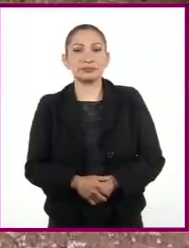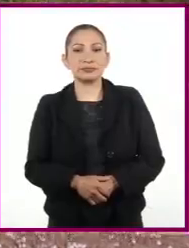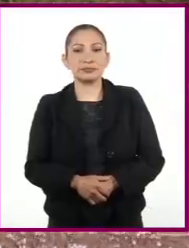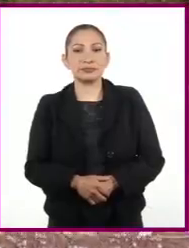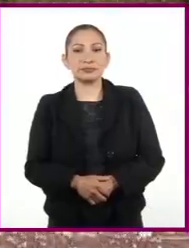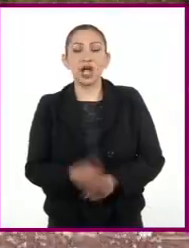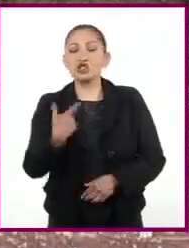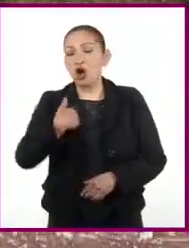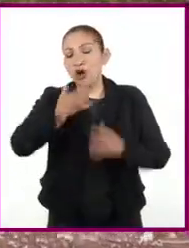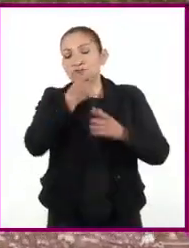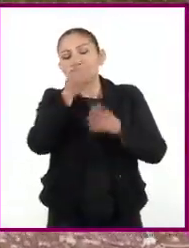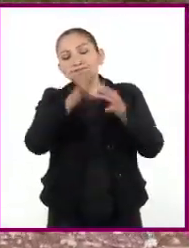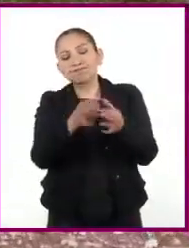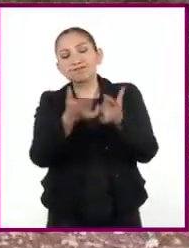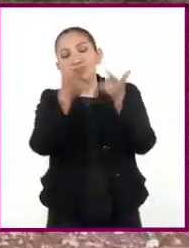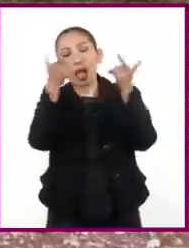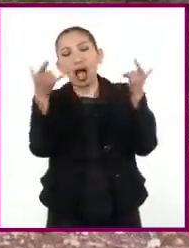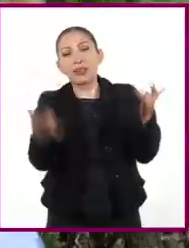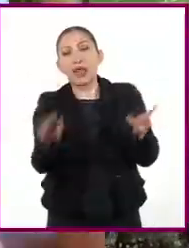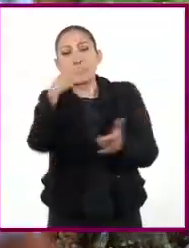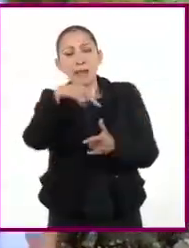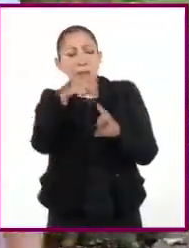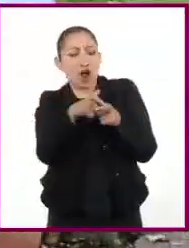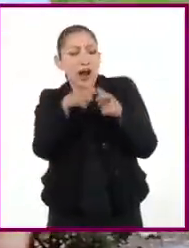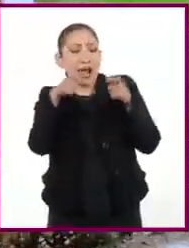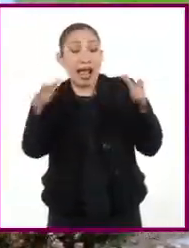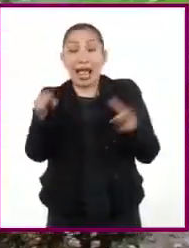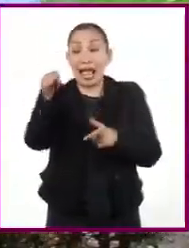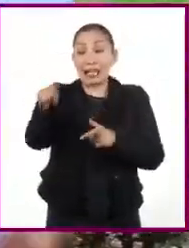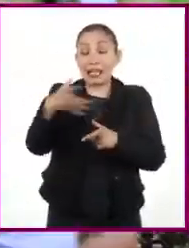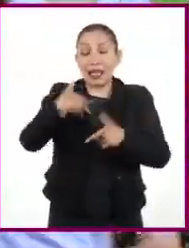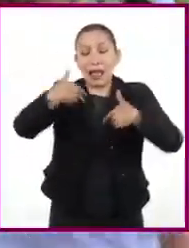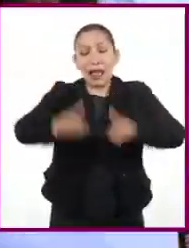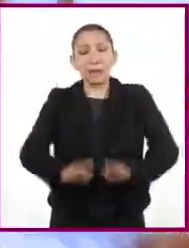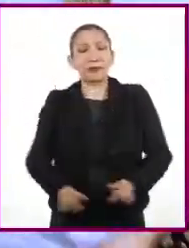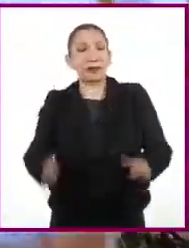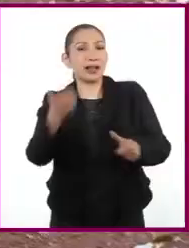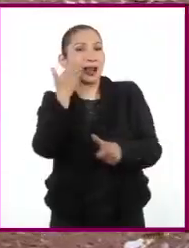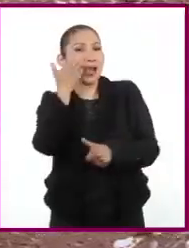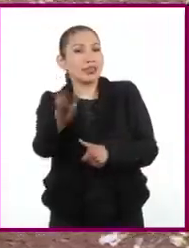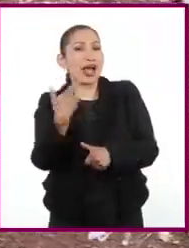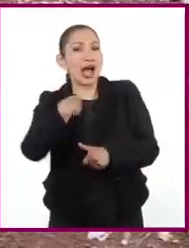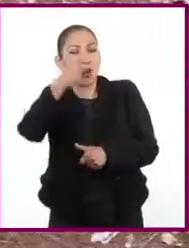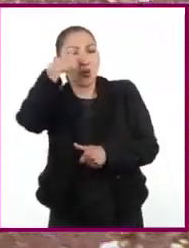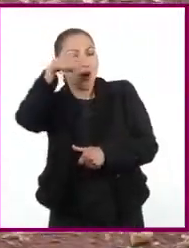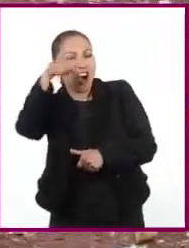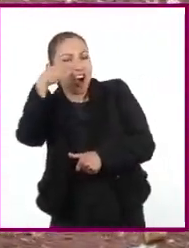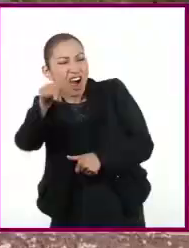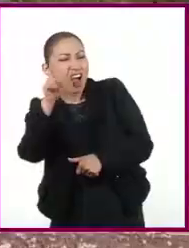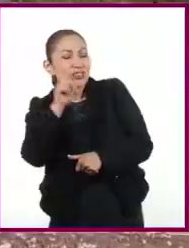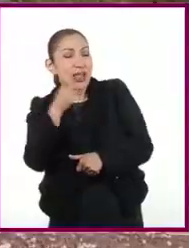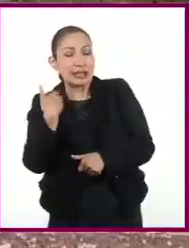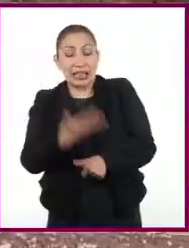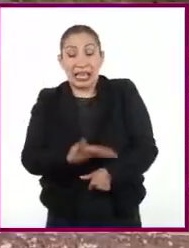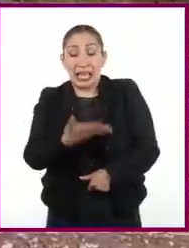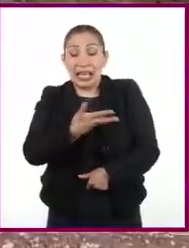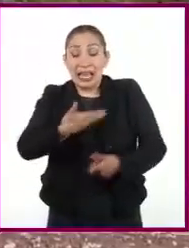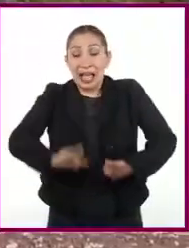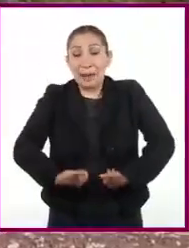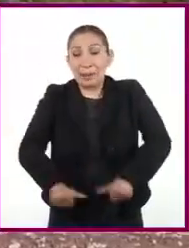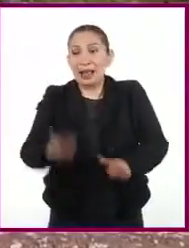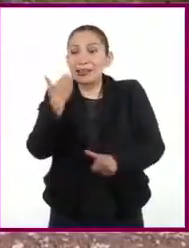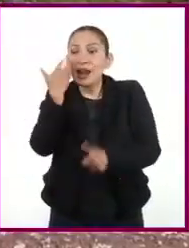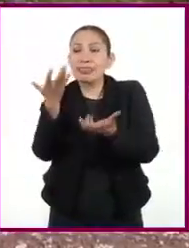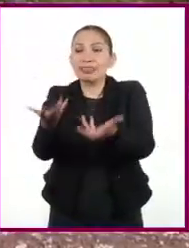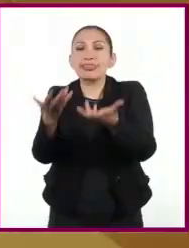Contaré la historia de una grande viborota Ella tenía hambre y quería una guajolota Ella tenía hambre y